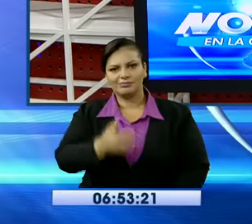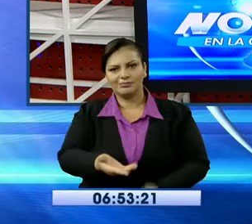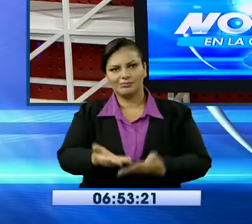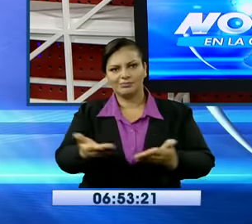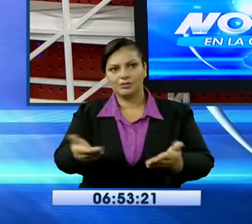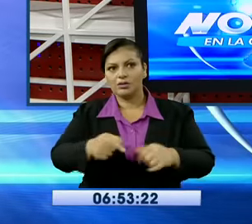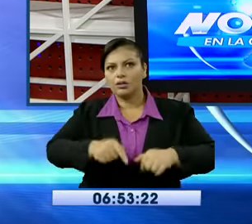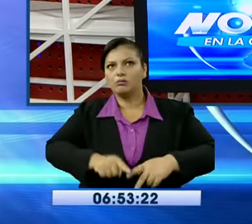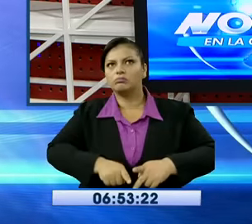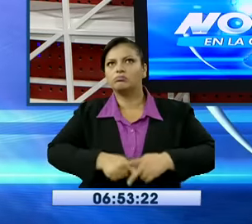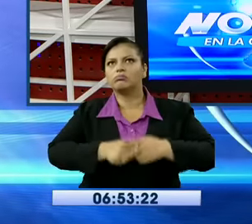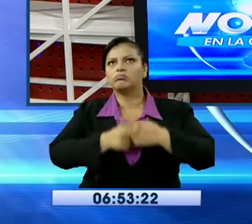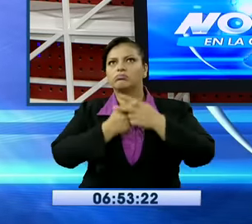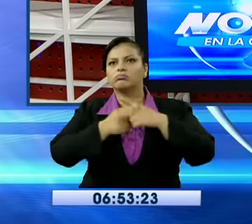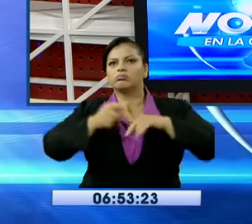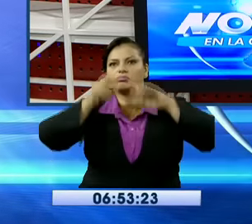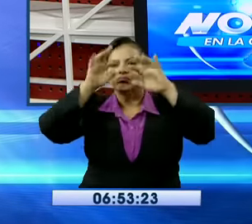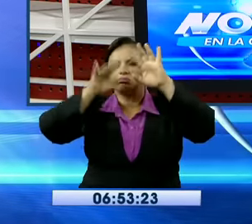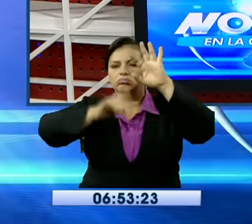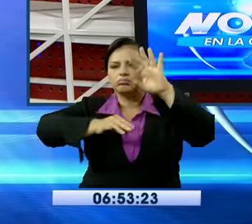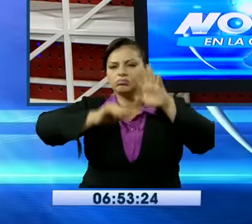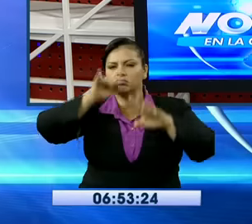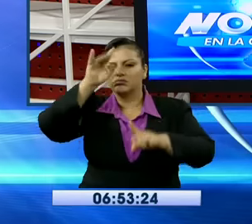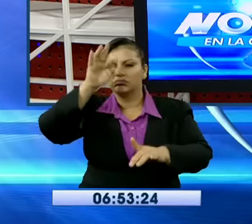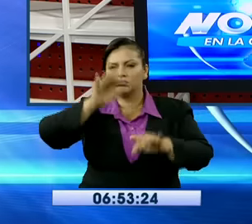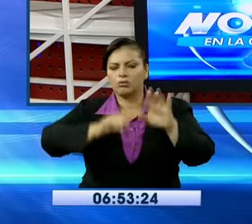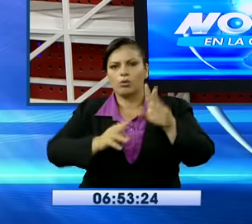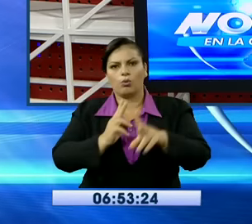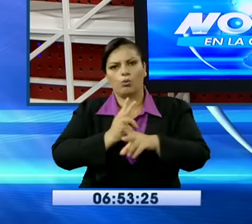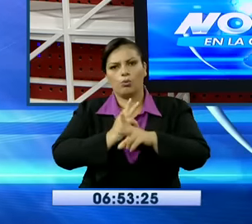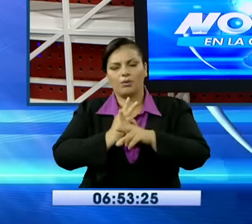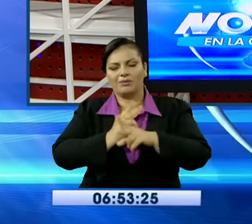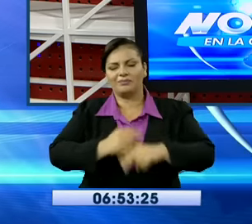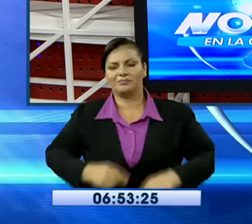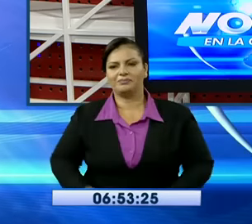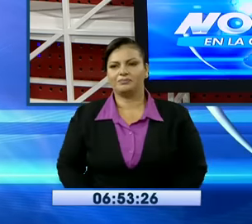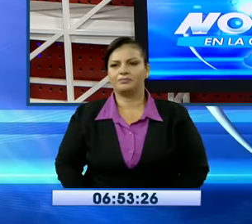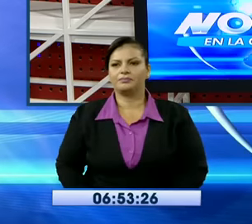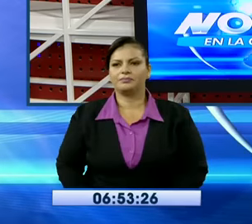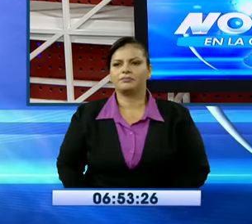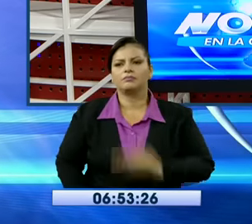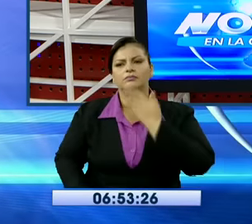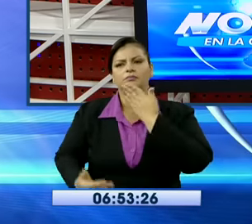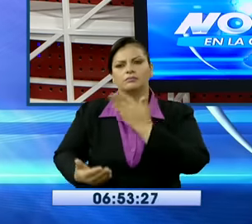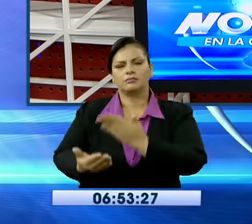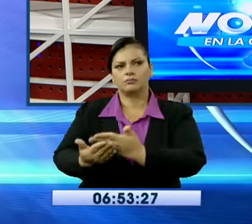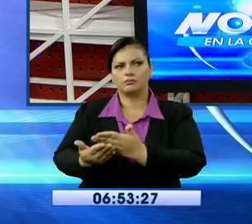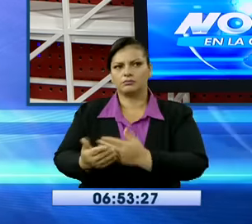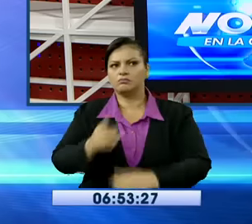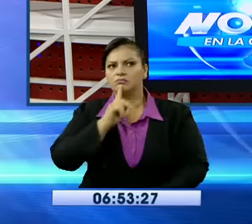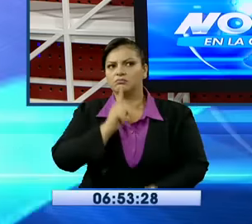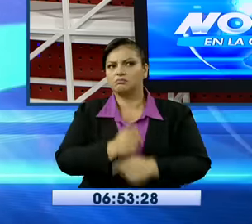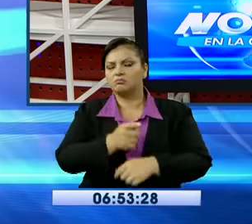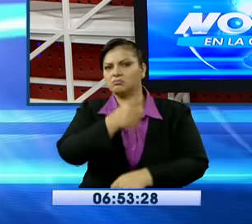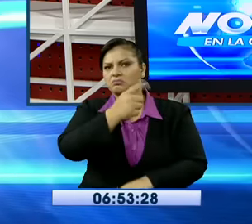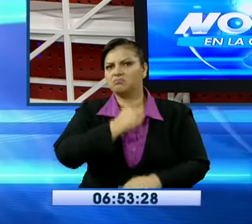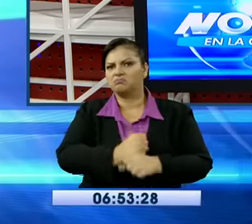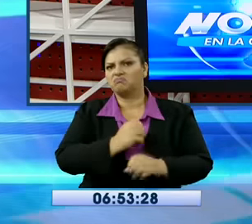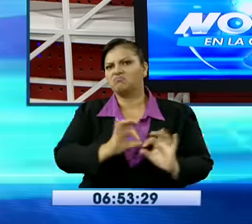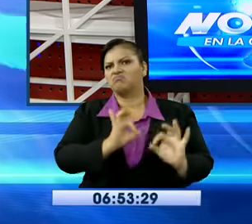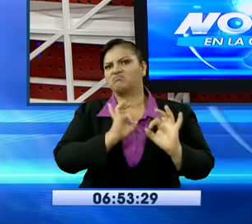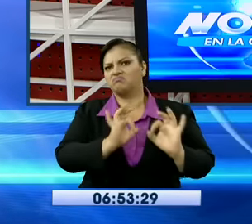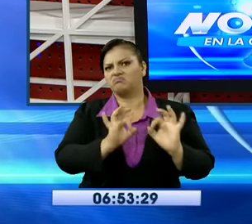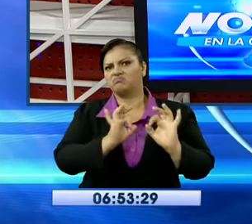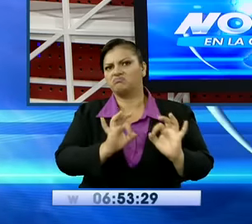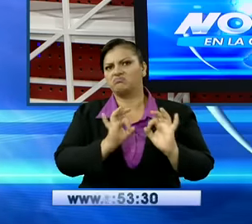en este sector. Pero, precaución. Bueno, Jorge, muchas gracias. Ese trabajo era muy necesario y está muy bien realizado. Lo